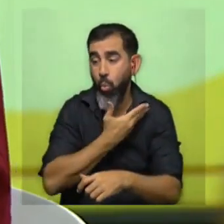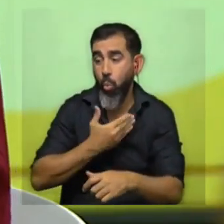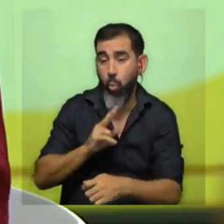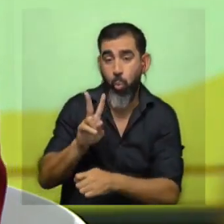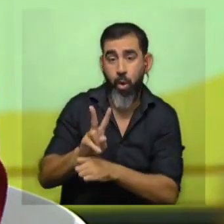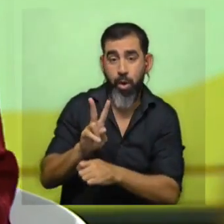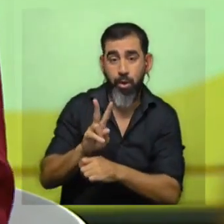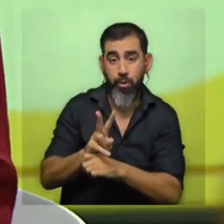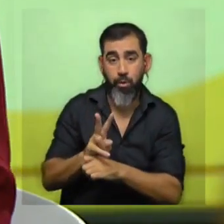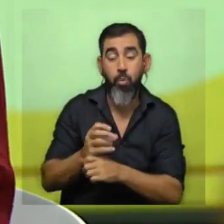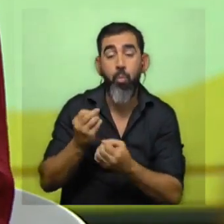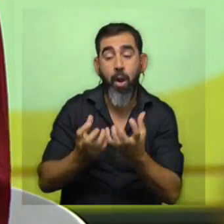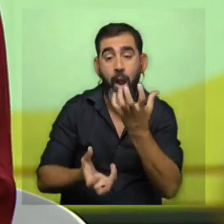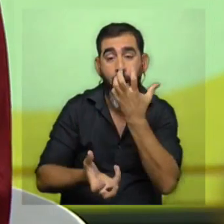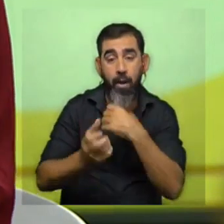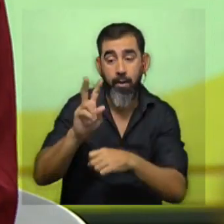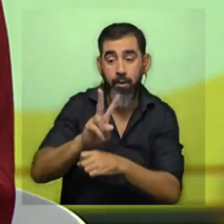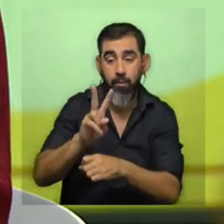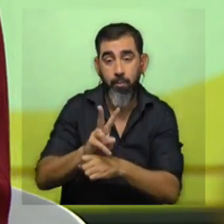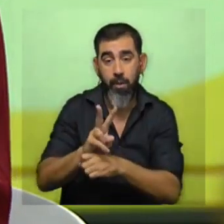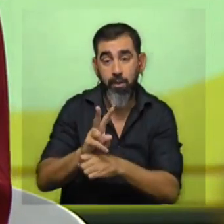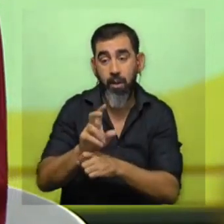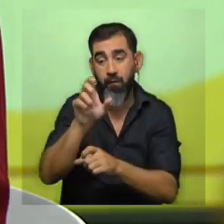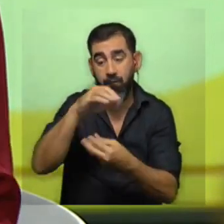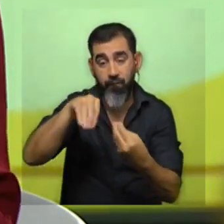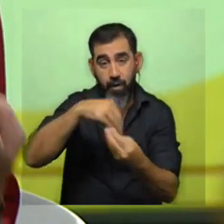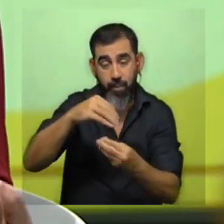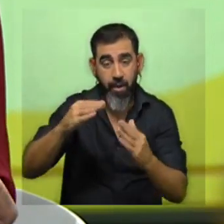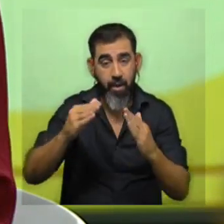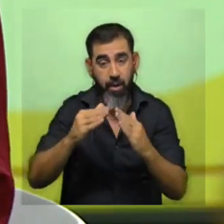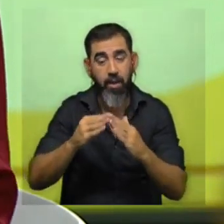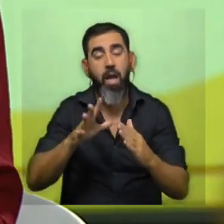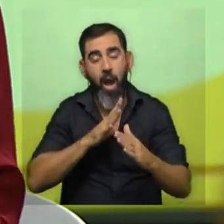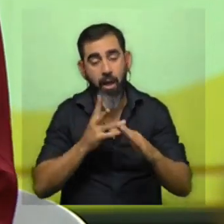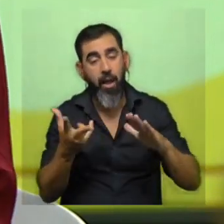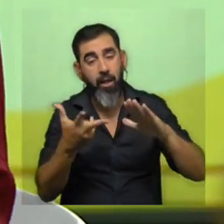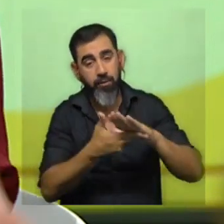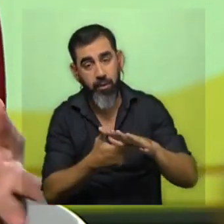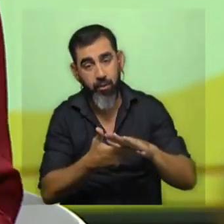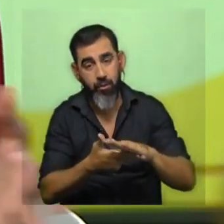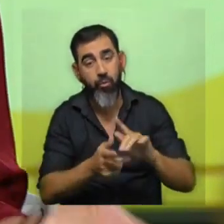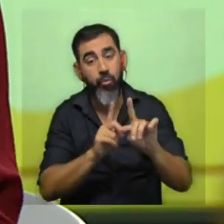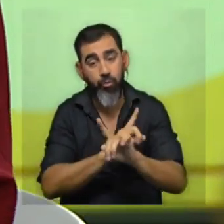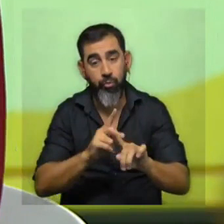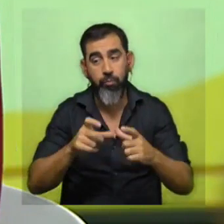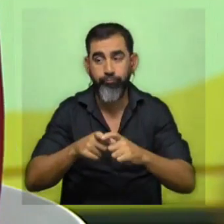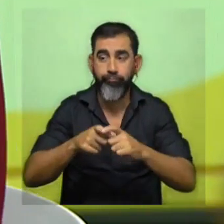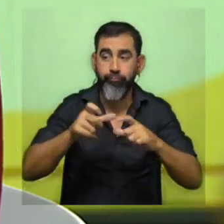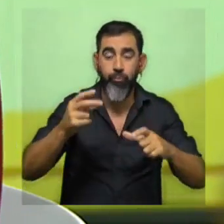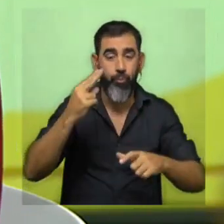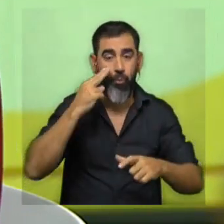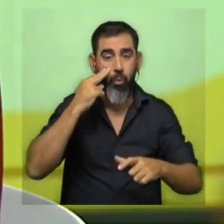están diciendo que los animales con tutores están castrados en general o sea un número muy grande no son ellos los que nos están generando el problema de